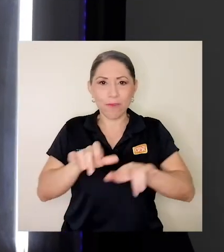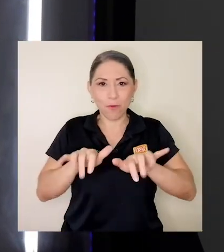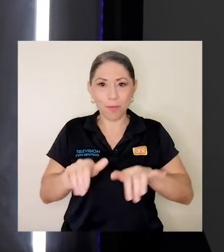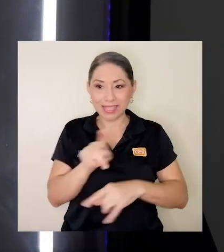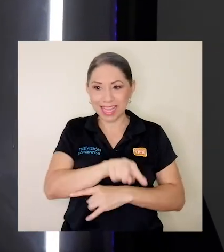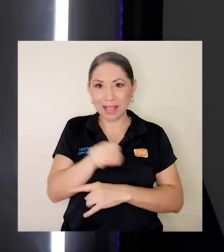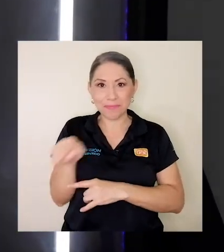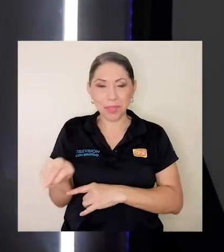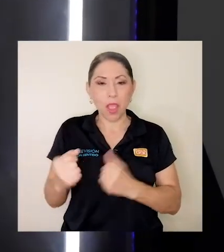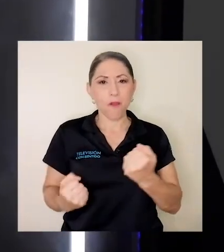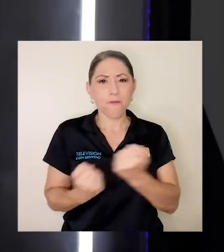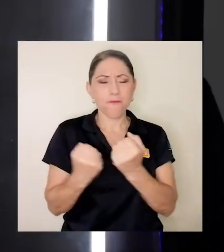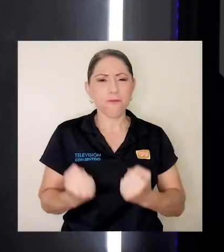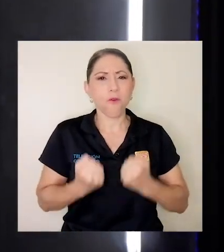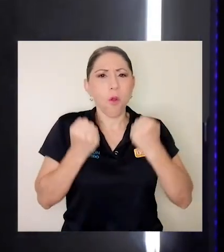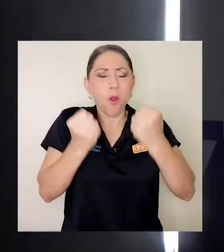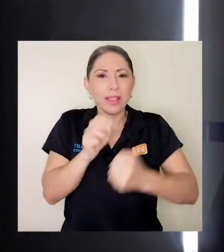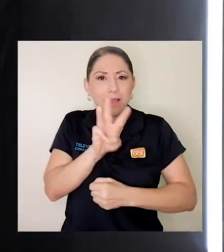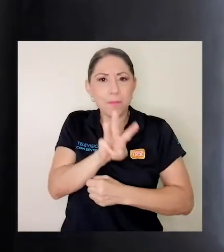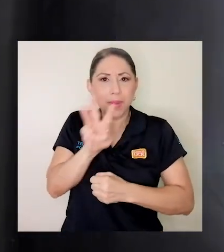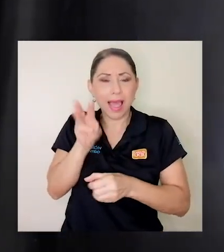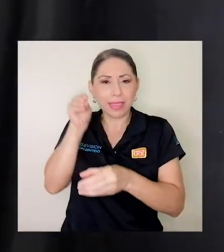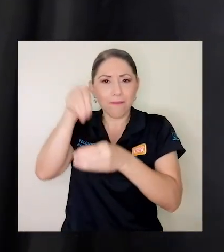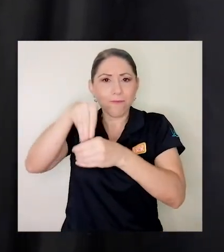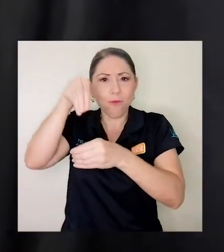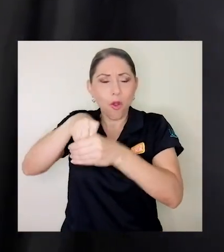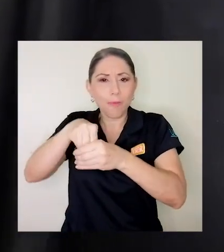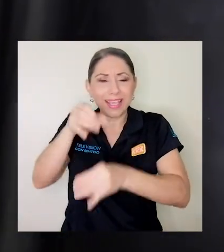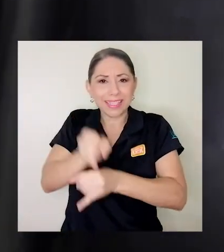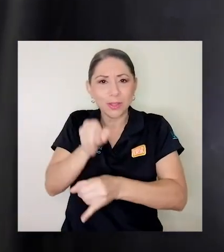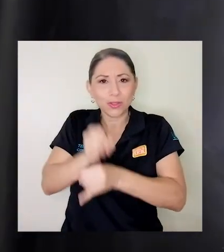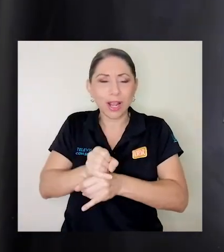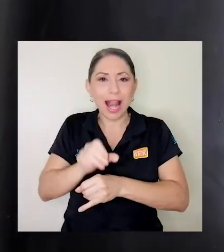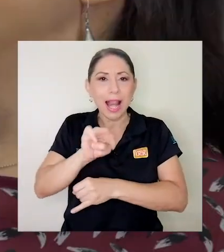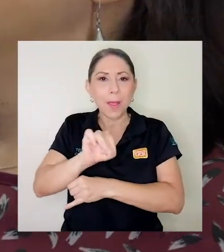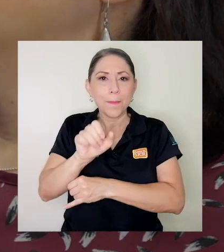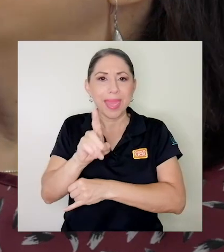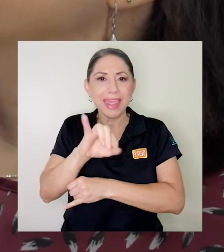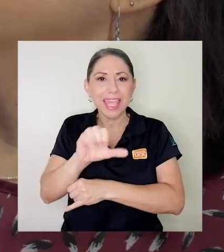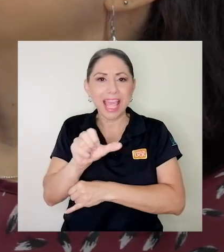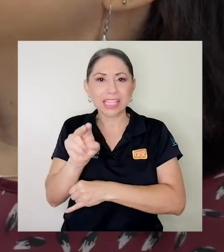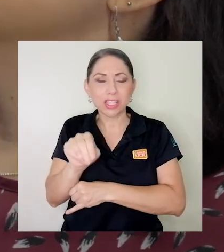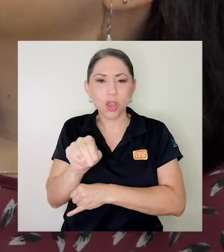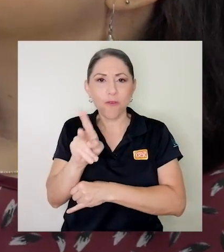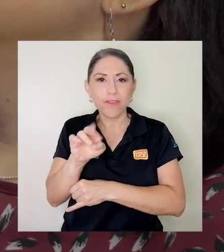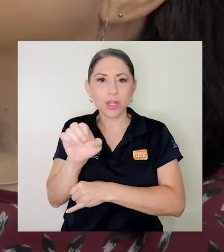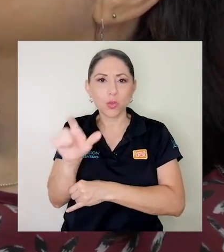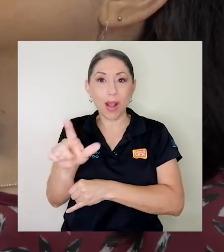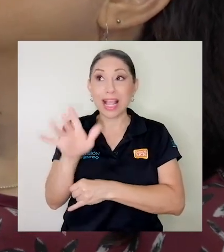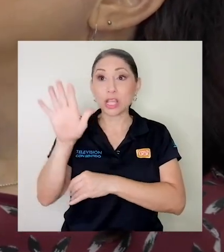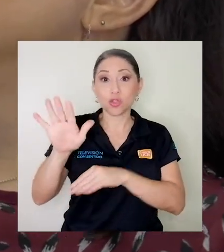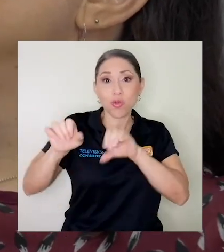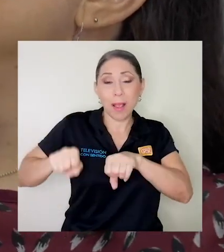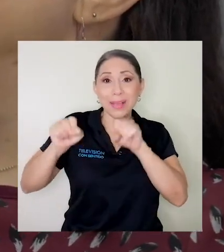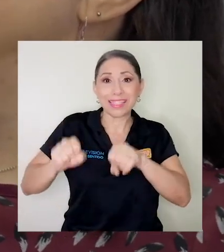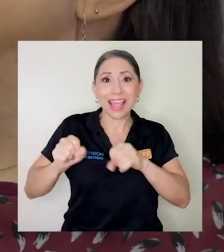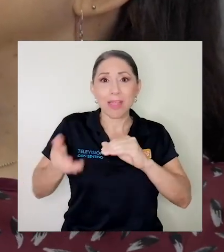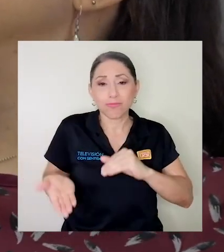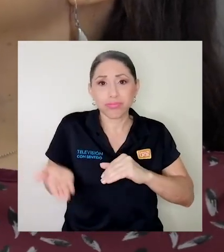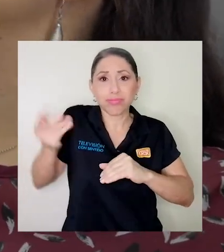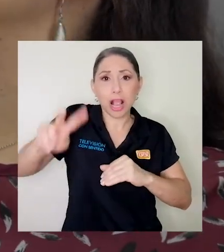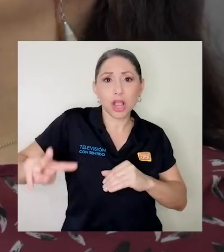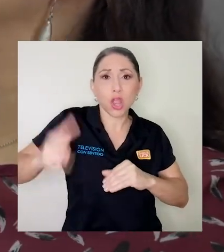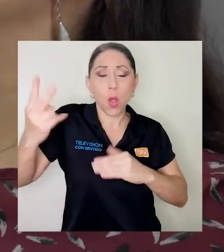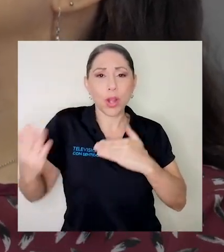realizó un fortalecimiento de la plataforma institucional mediación virtual, aumentando su capacidad al doble con